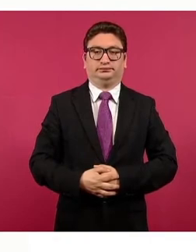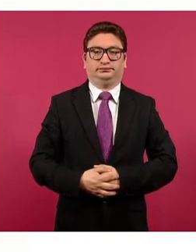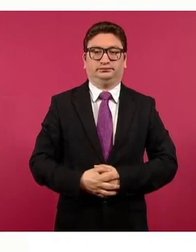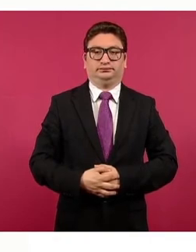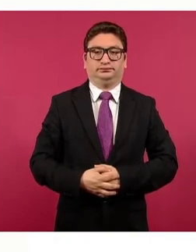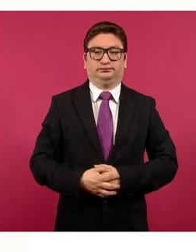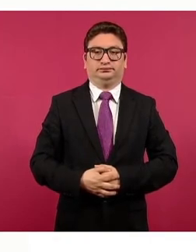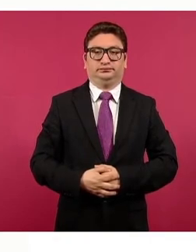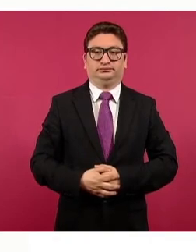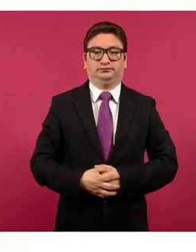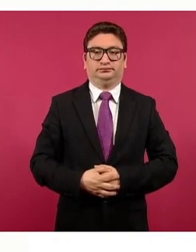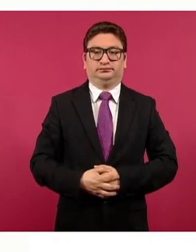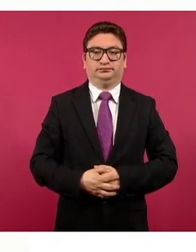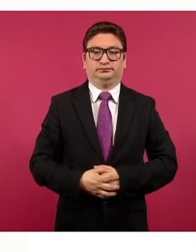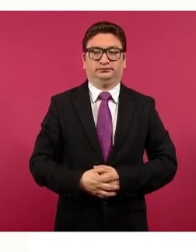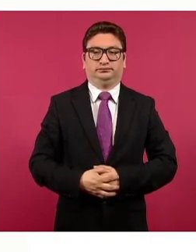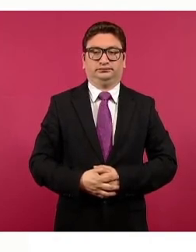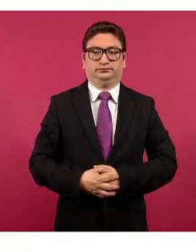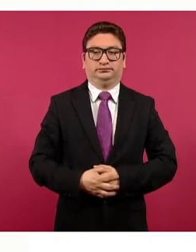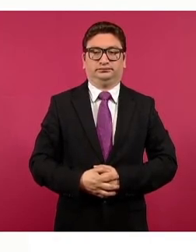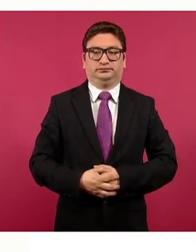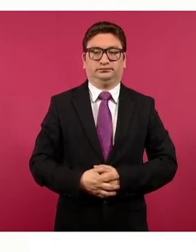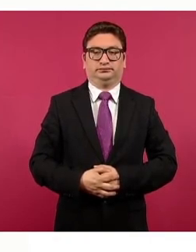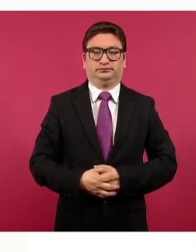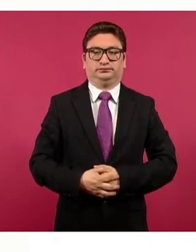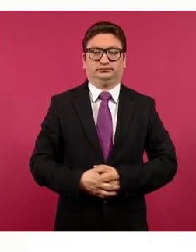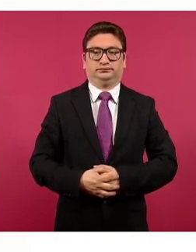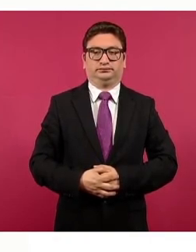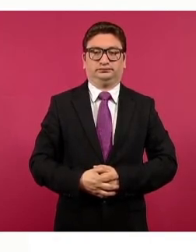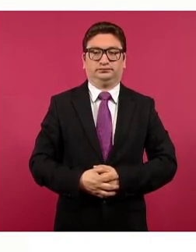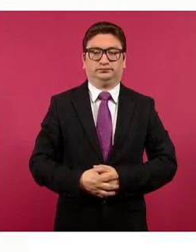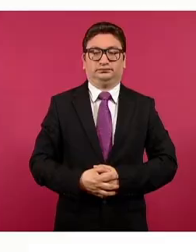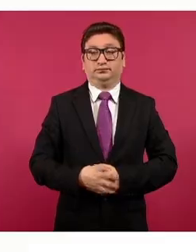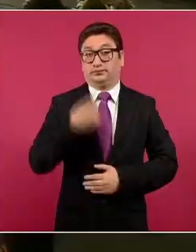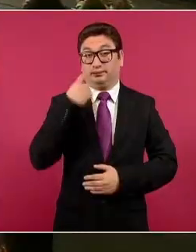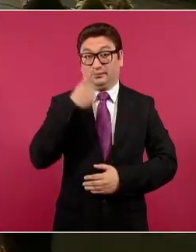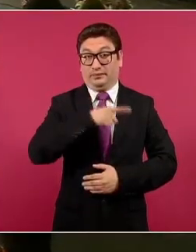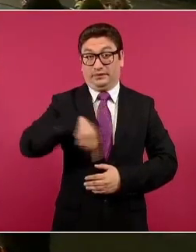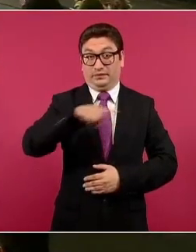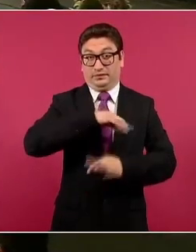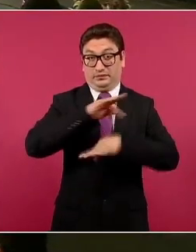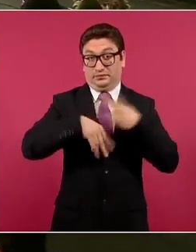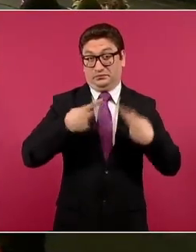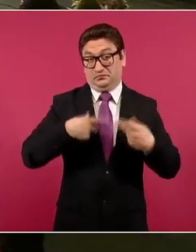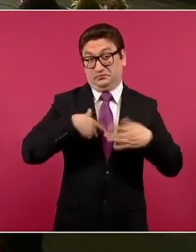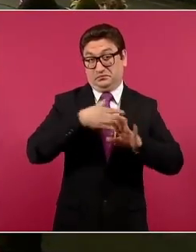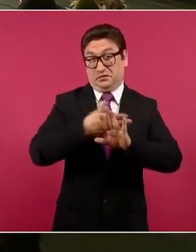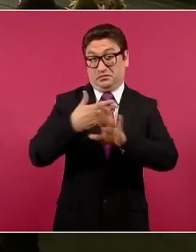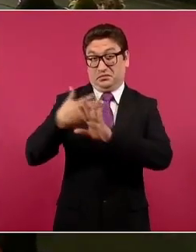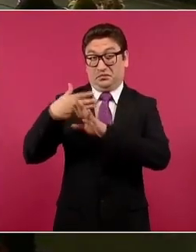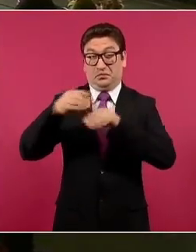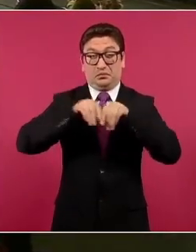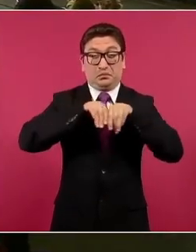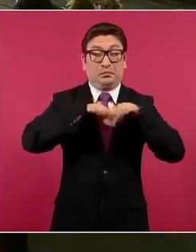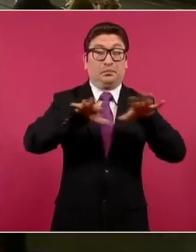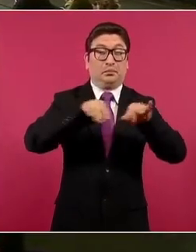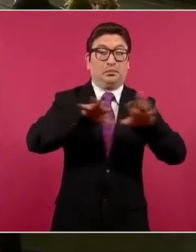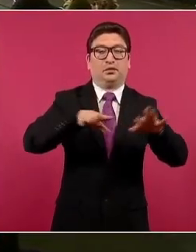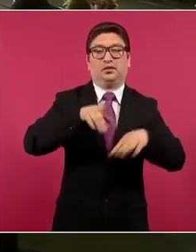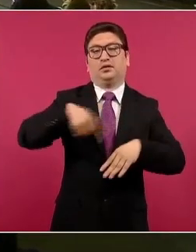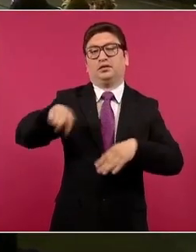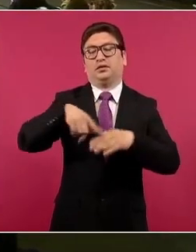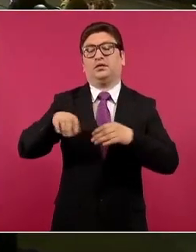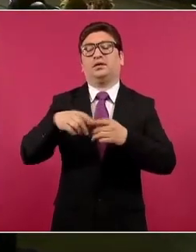tamaño es la oposición. Y hasta aquí este recuento sobre las campañas que emprende la oposición